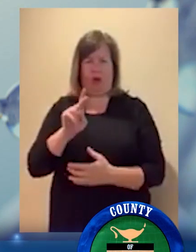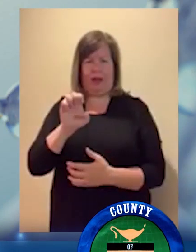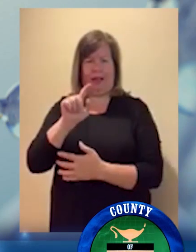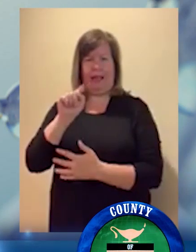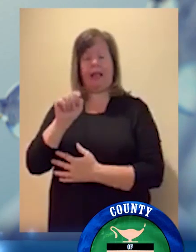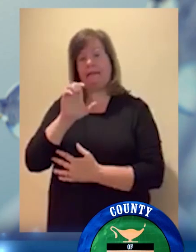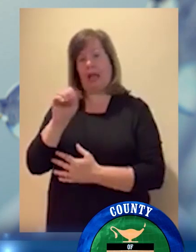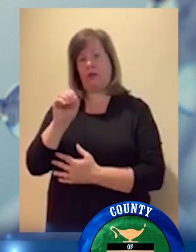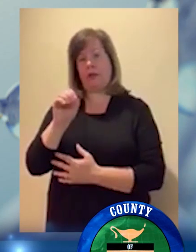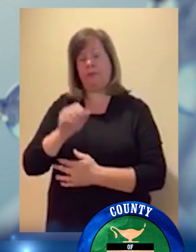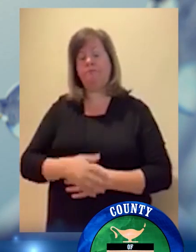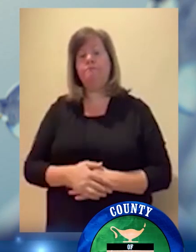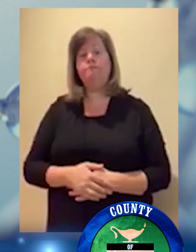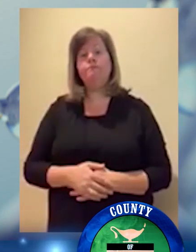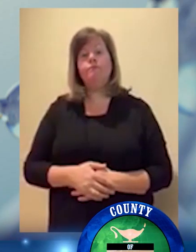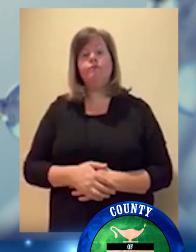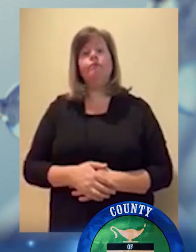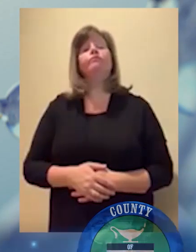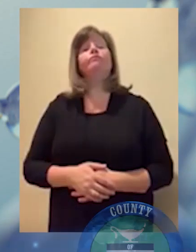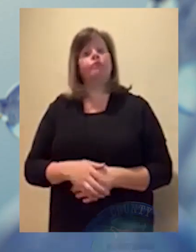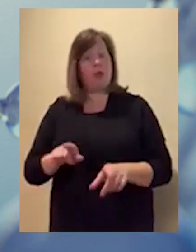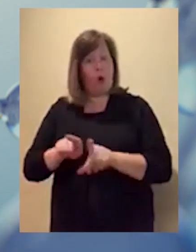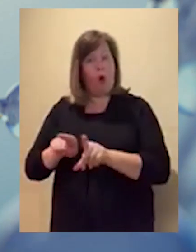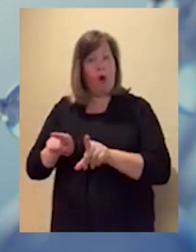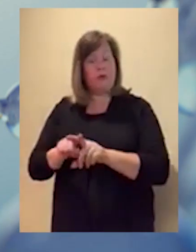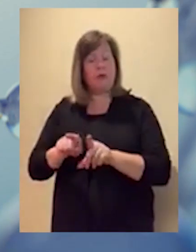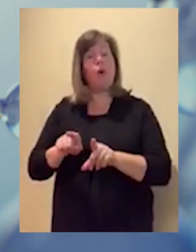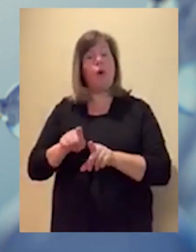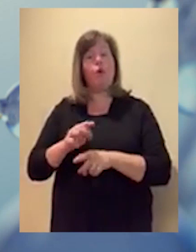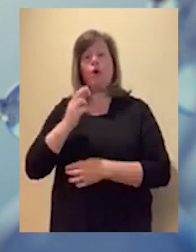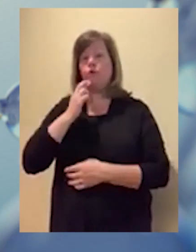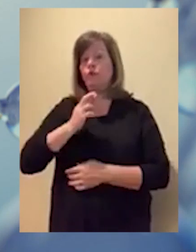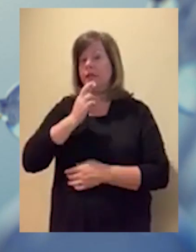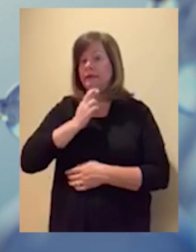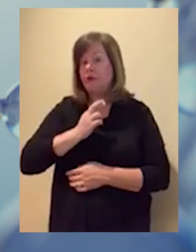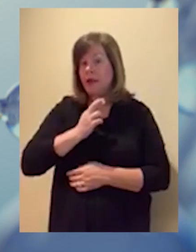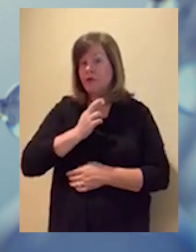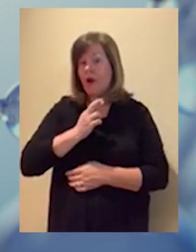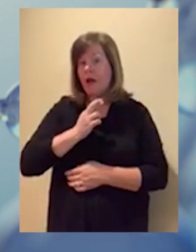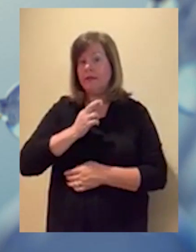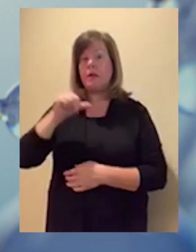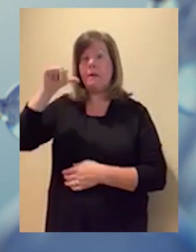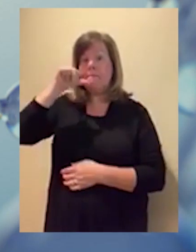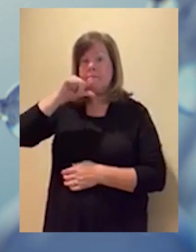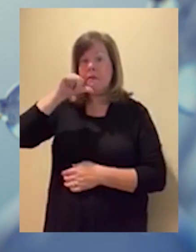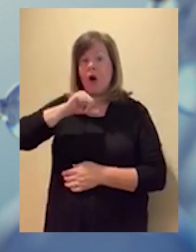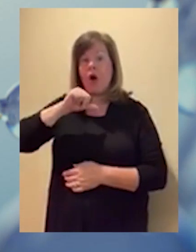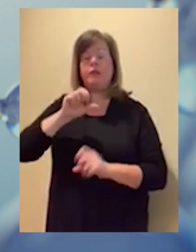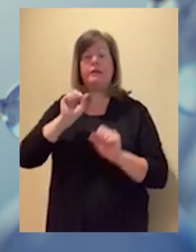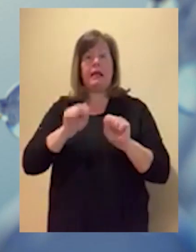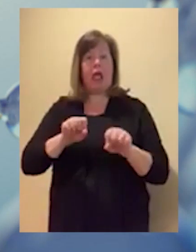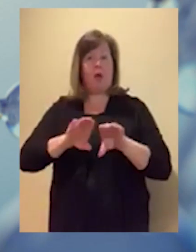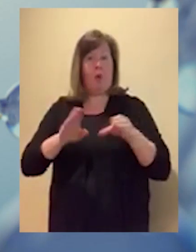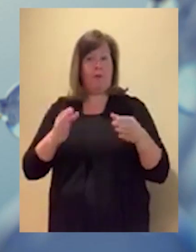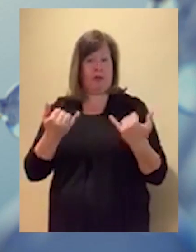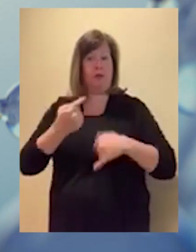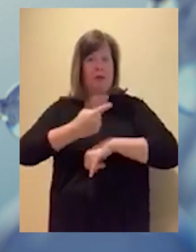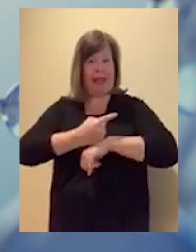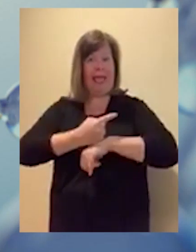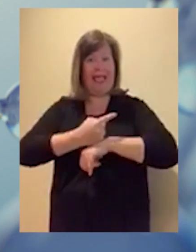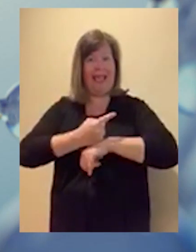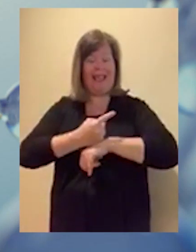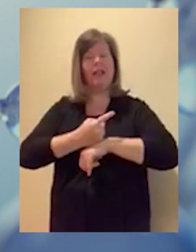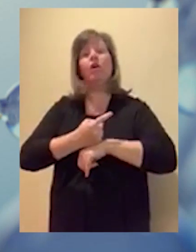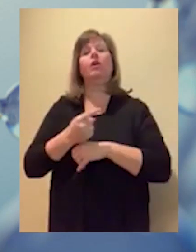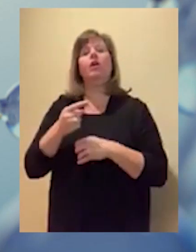aquí en el condado de Kent. Tiendas al menos abrieron el viernes pasado. Los restaurantes y bares pueden abrir hoy. Y vas a